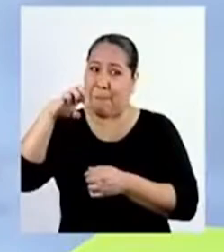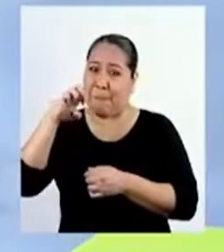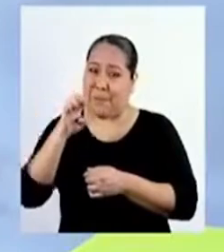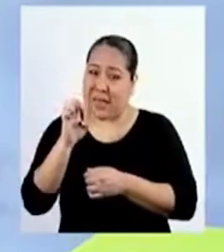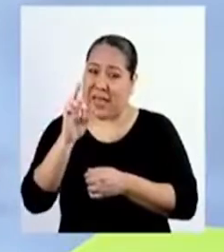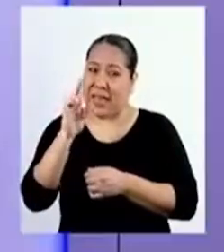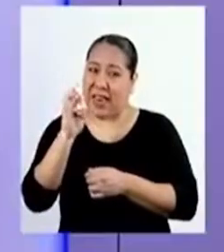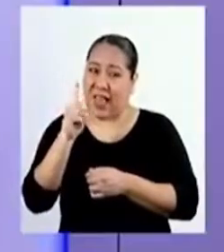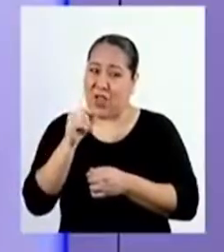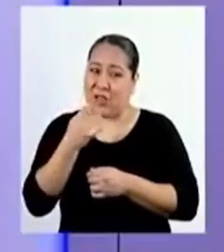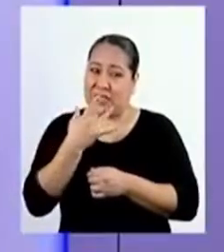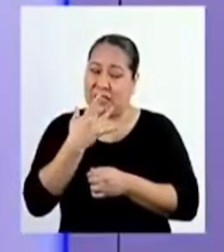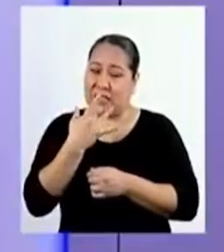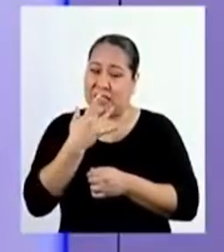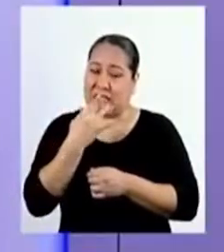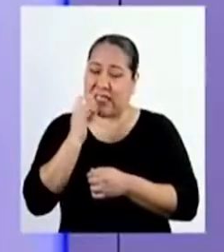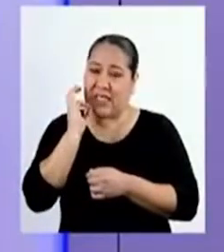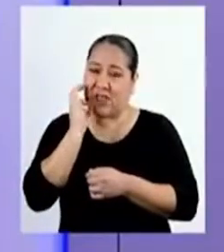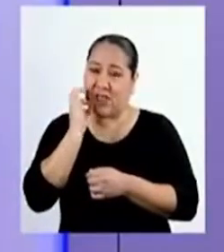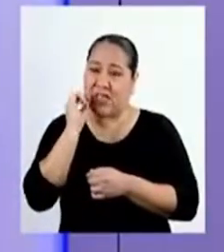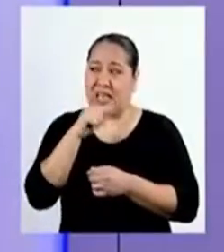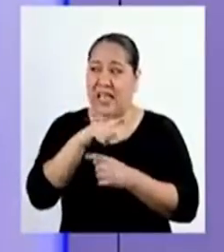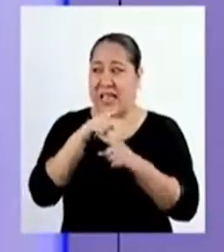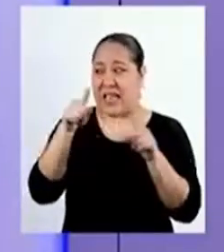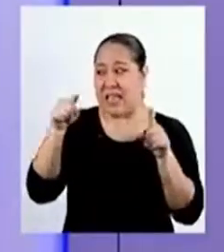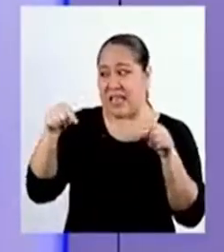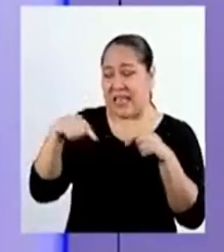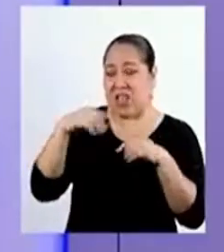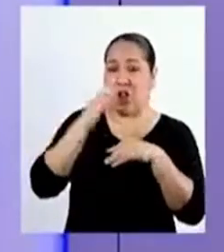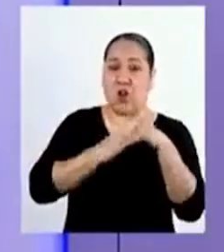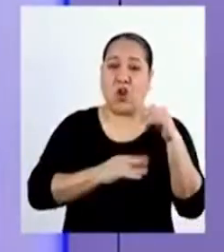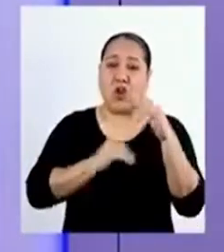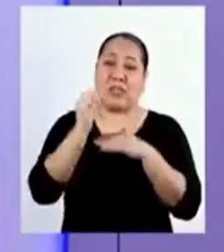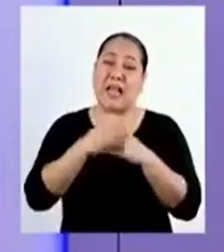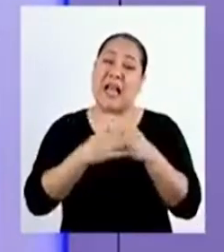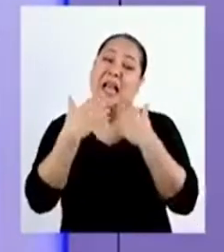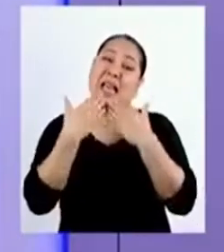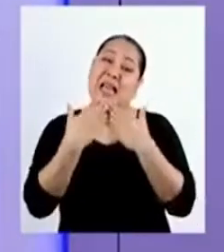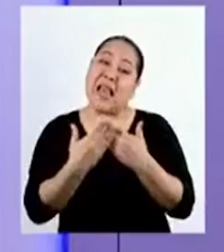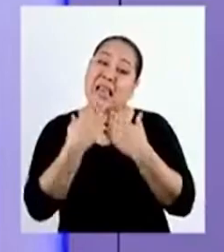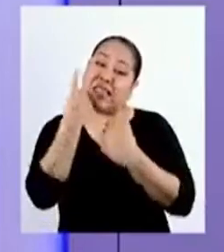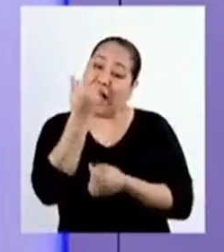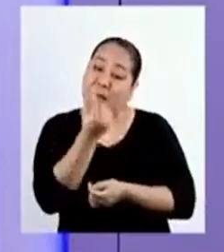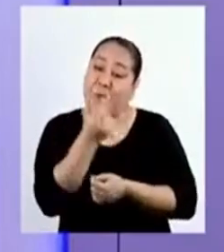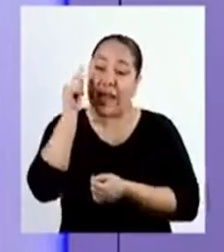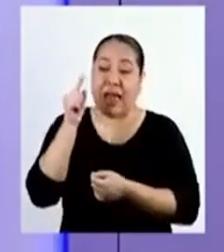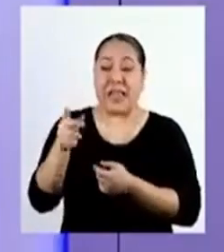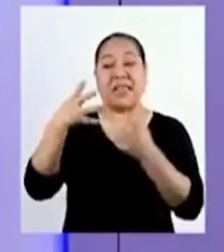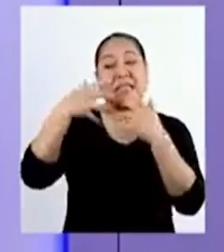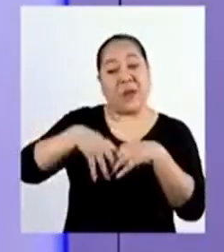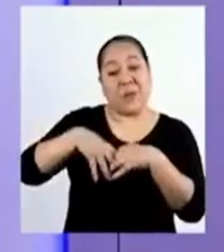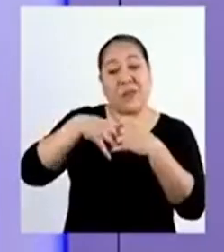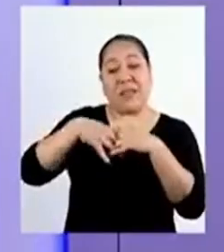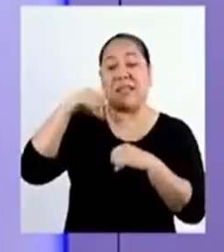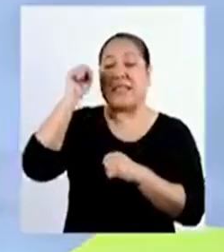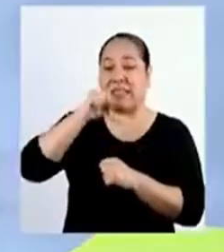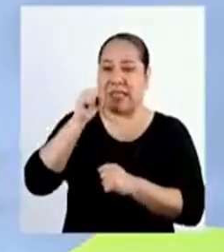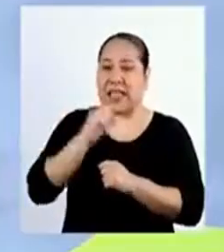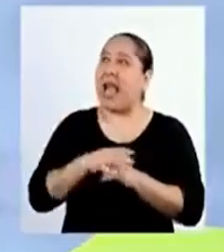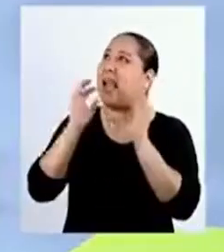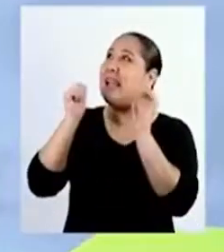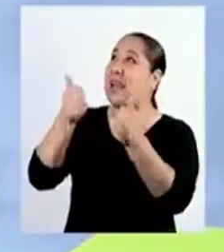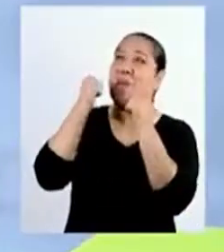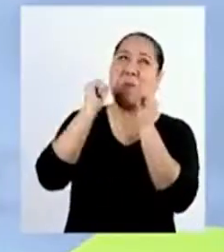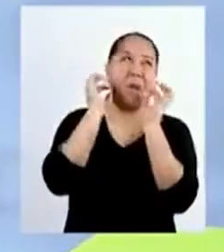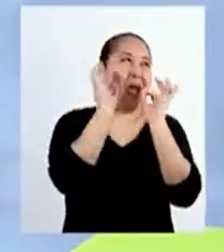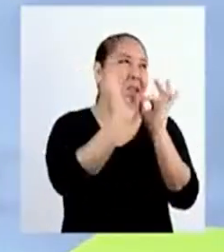pasó? Bueno, este set lo construimos gracias a las ganancias de nuestro emprendimiento. Y